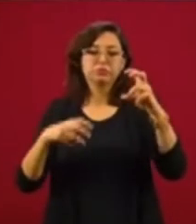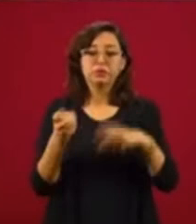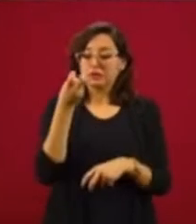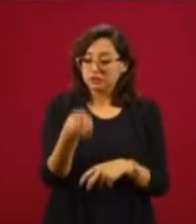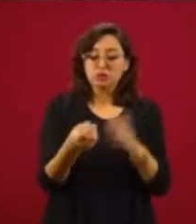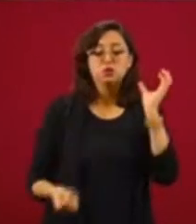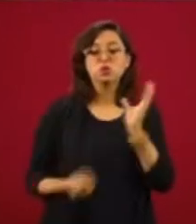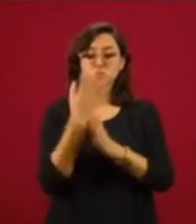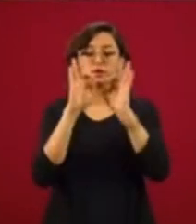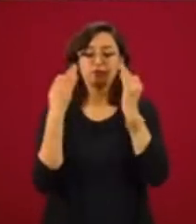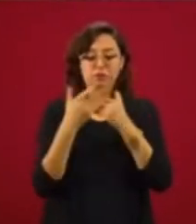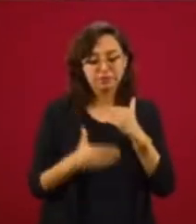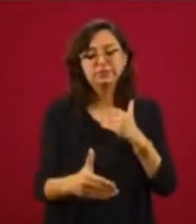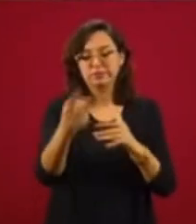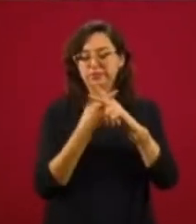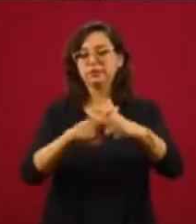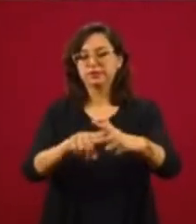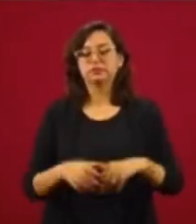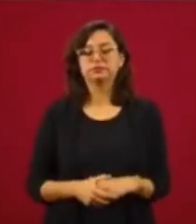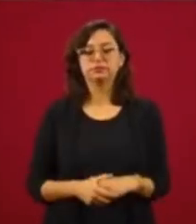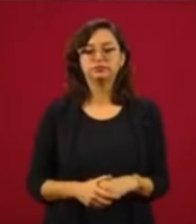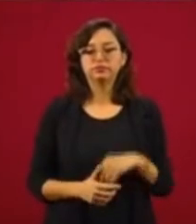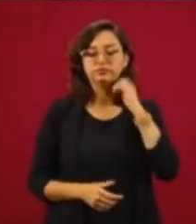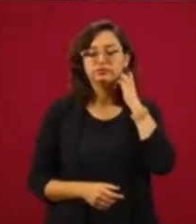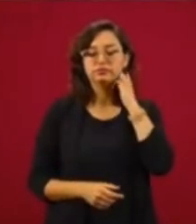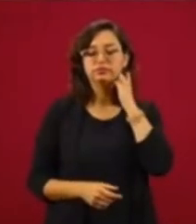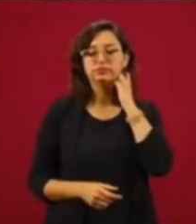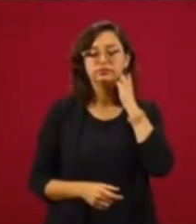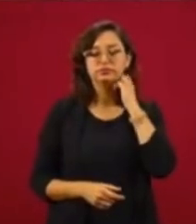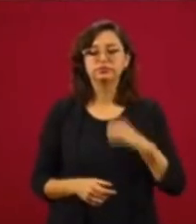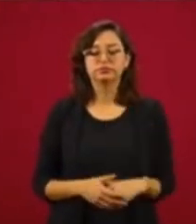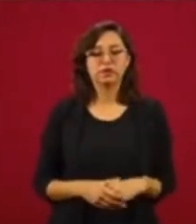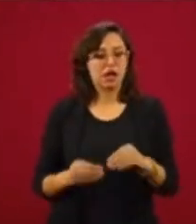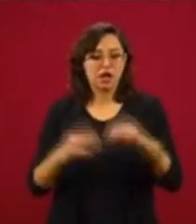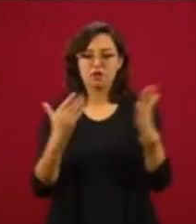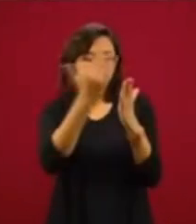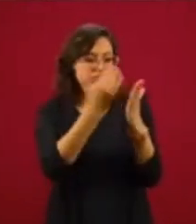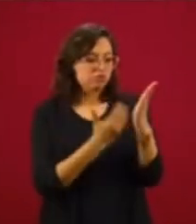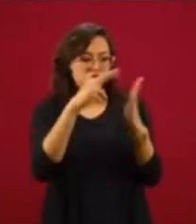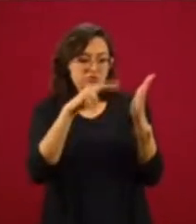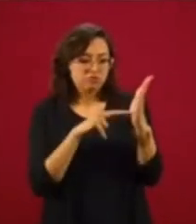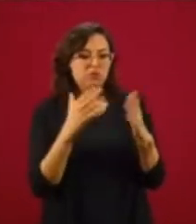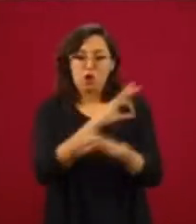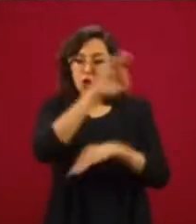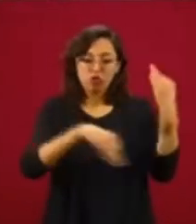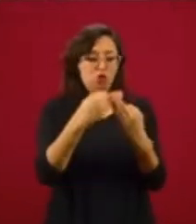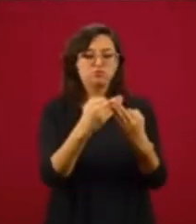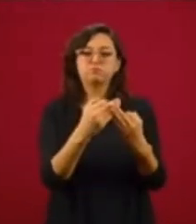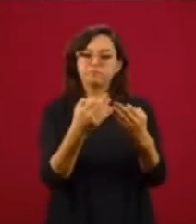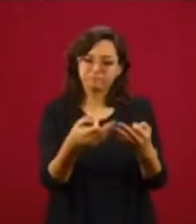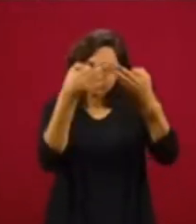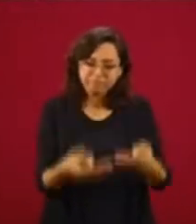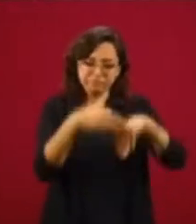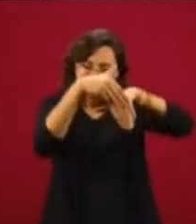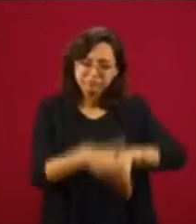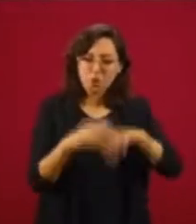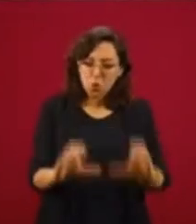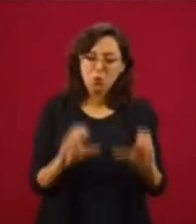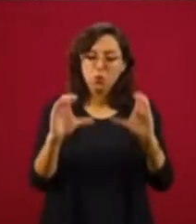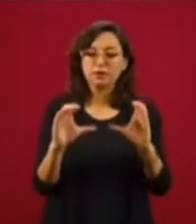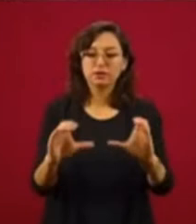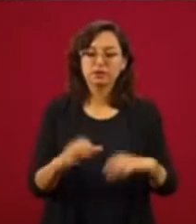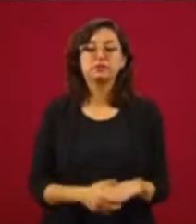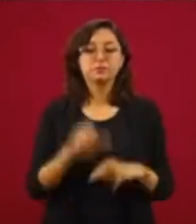nueva etapa, cuidando todos los protocolos. Vamos a llevar a cabo,